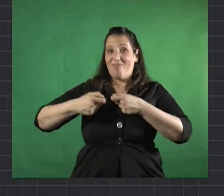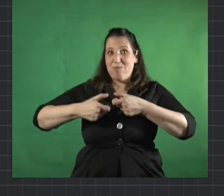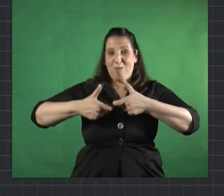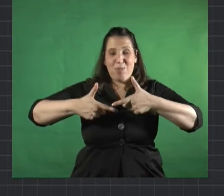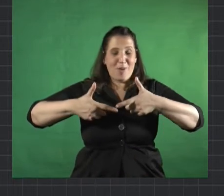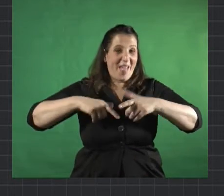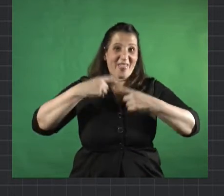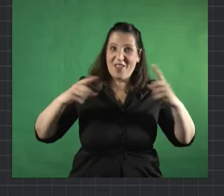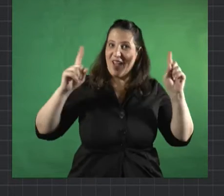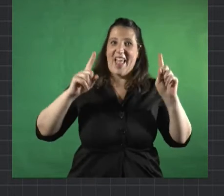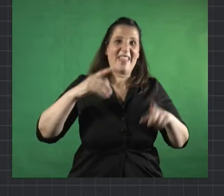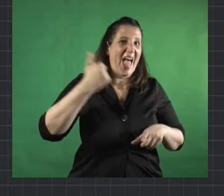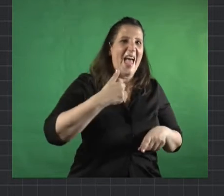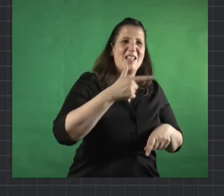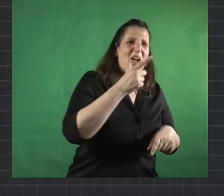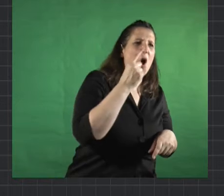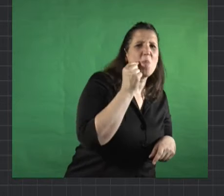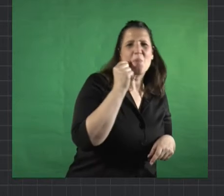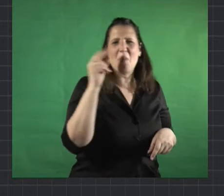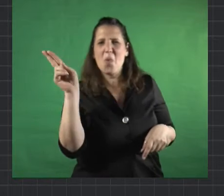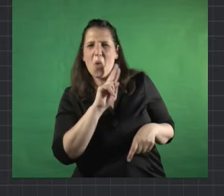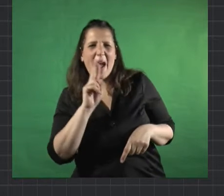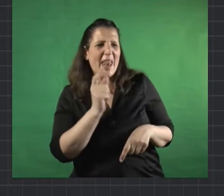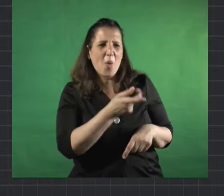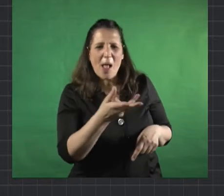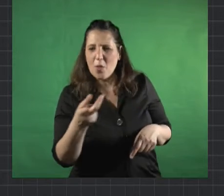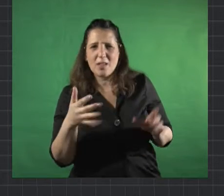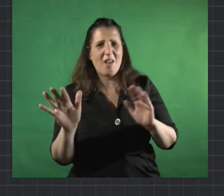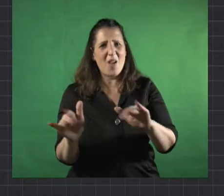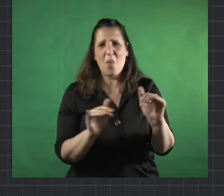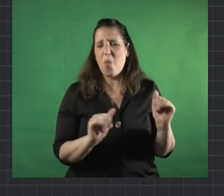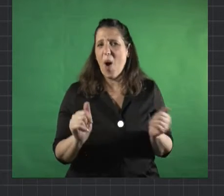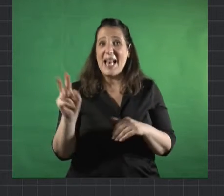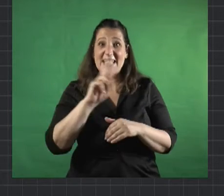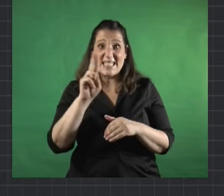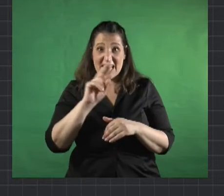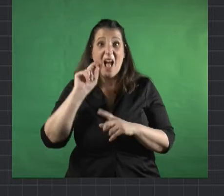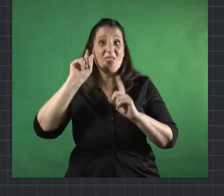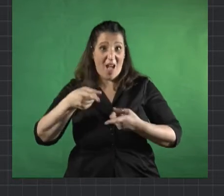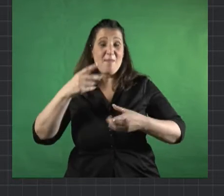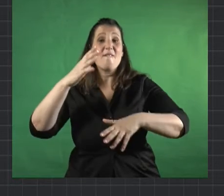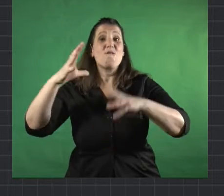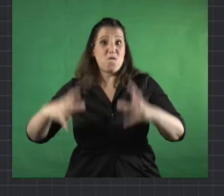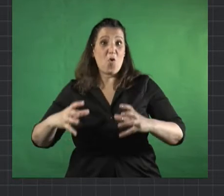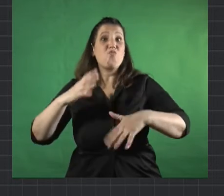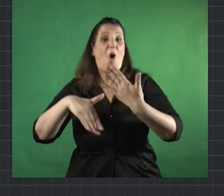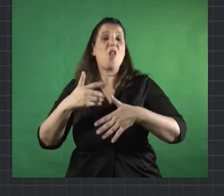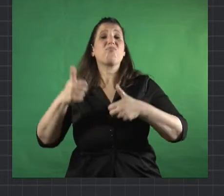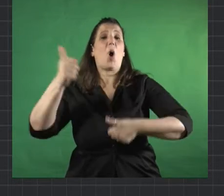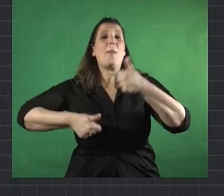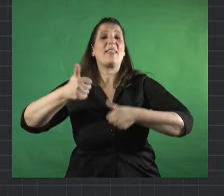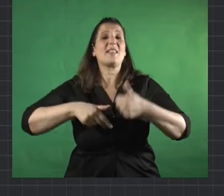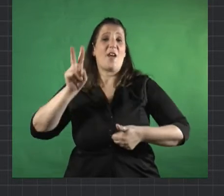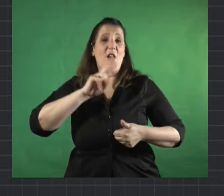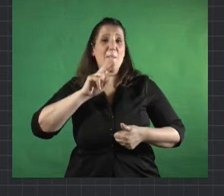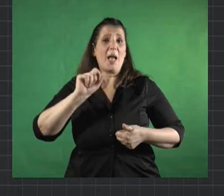chicos que de chicas tenemos las chicas que compiten en una liga de fútbol femenino y se las